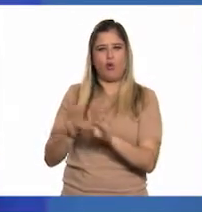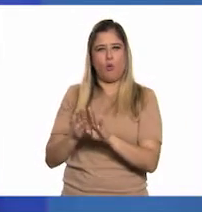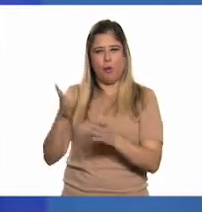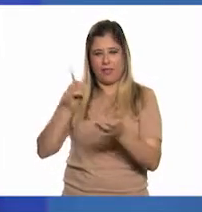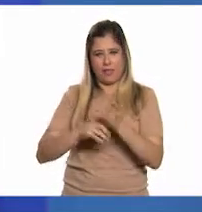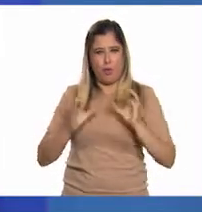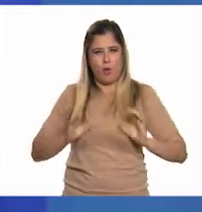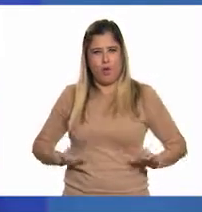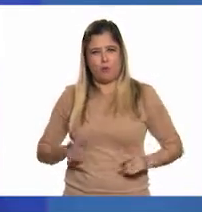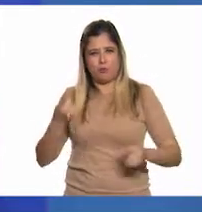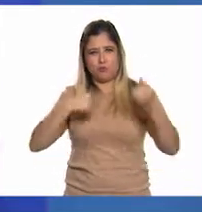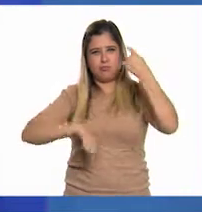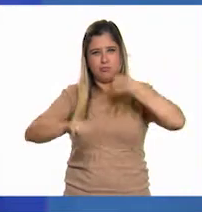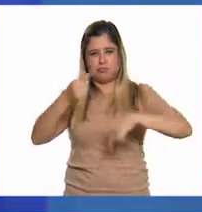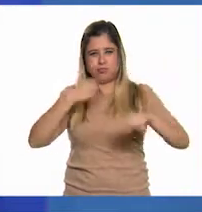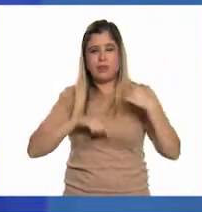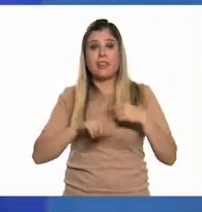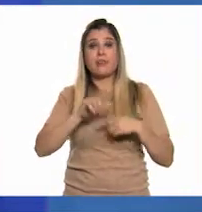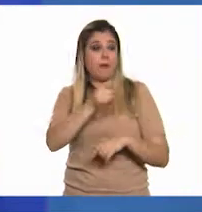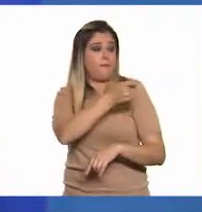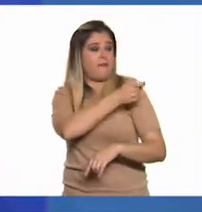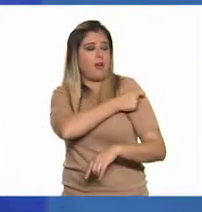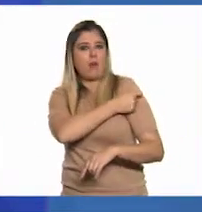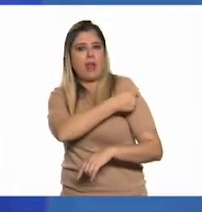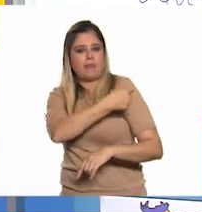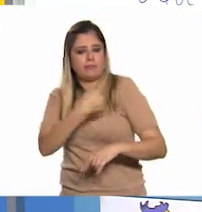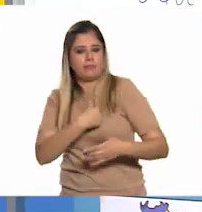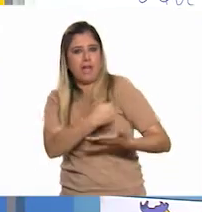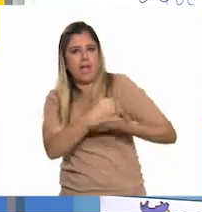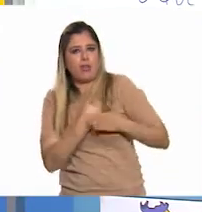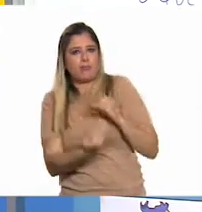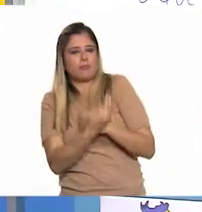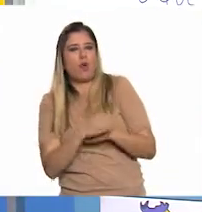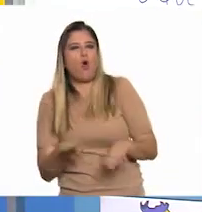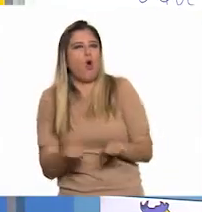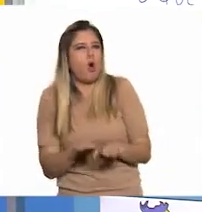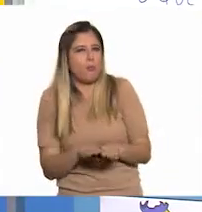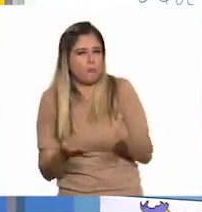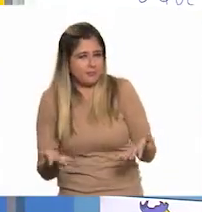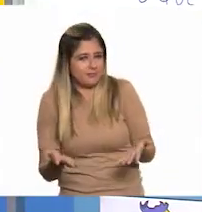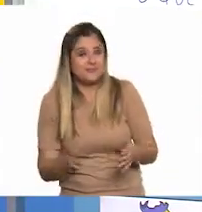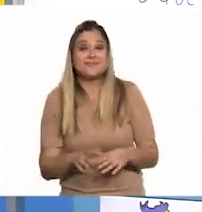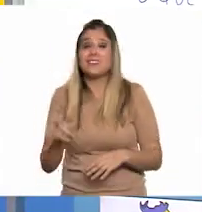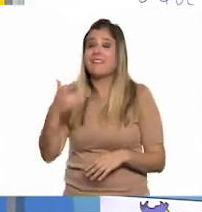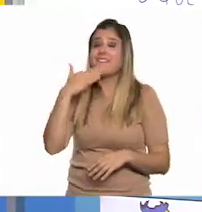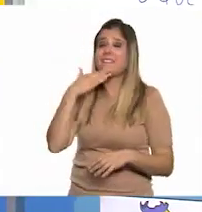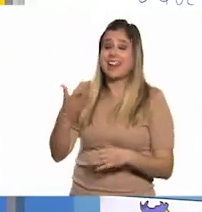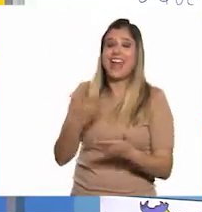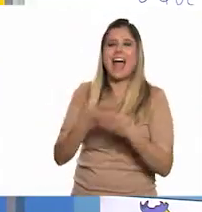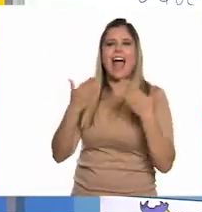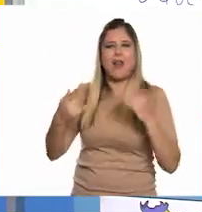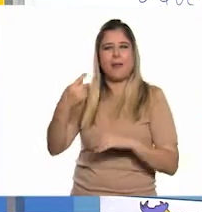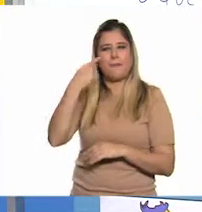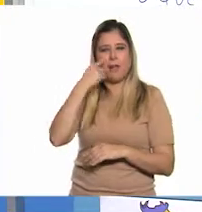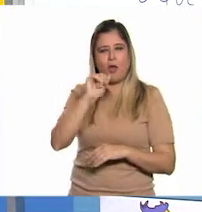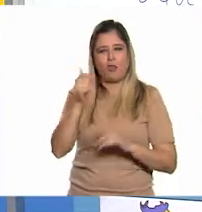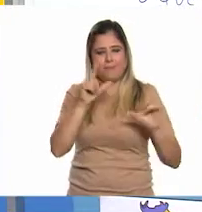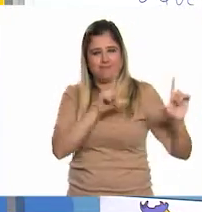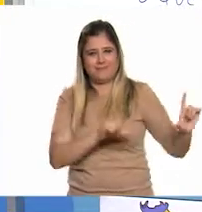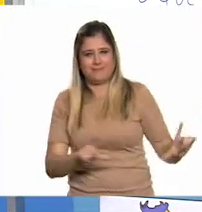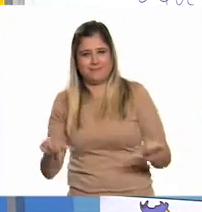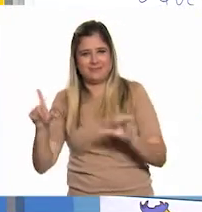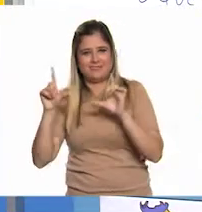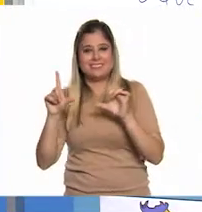de, bueno, de lo que hacen las vacunas. Muy bien, muy bien. Ahora, veamos las siguientes diapositivas.